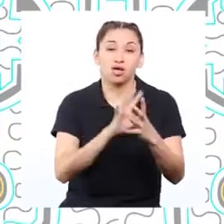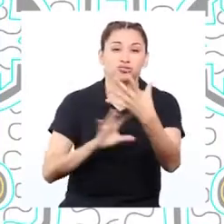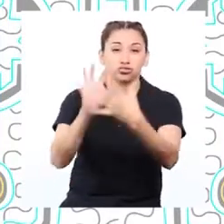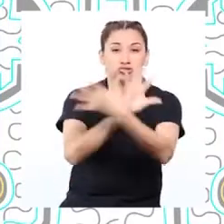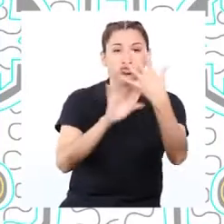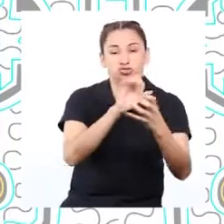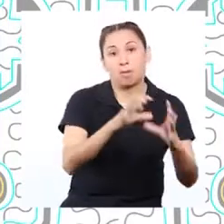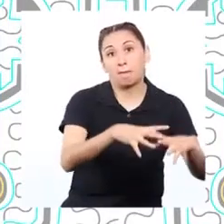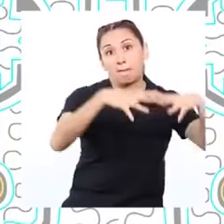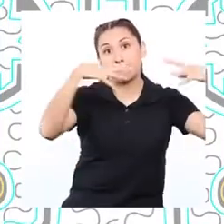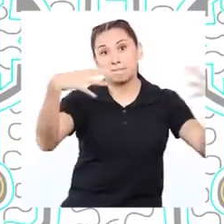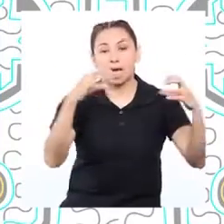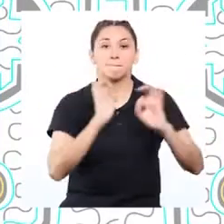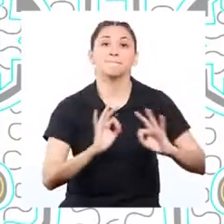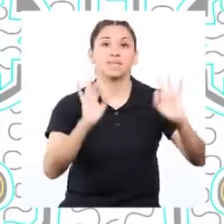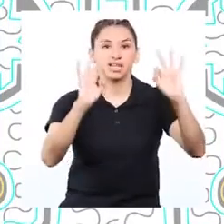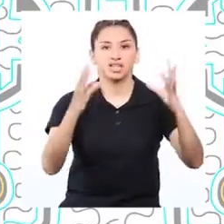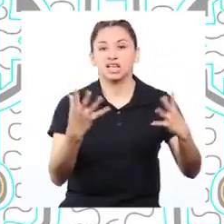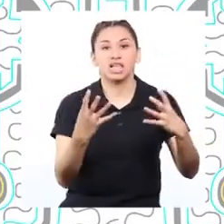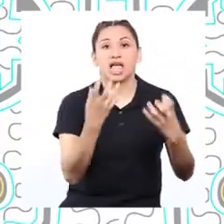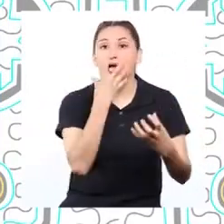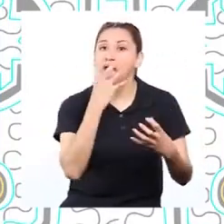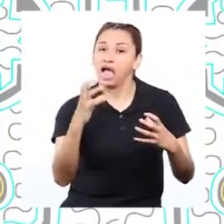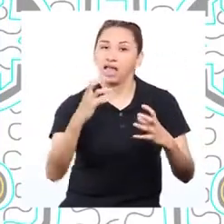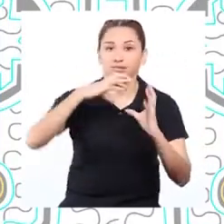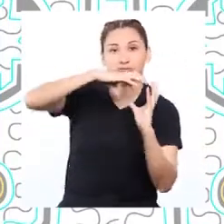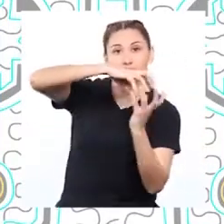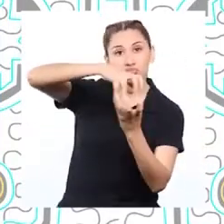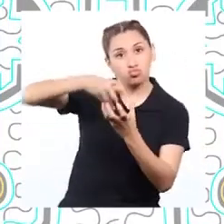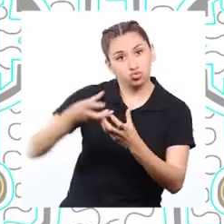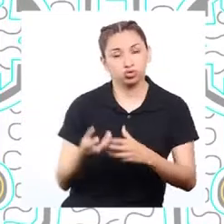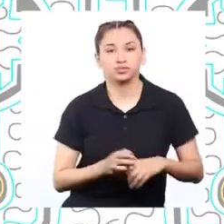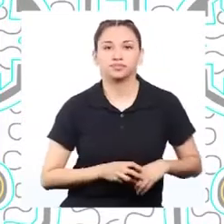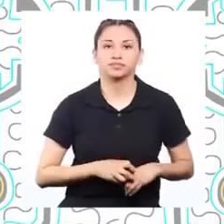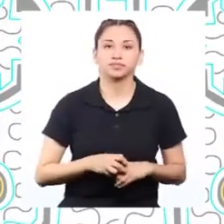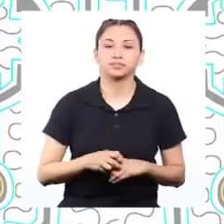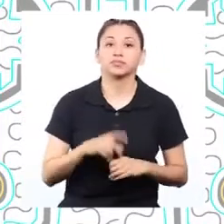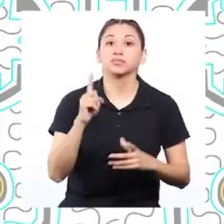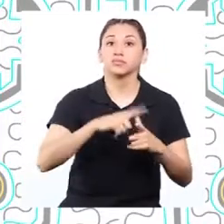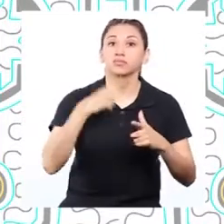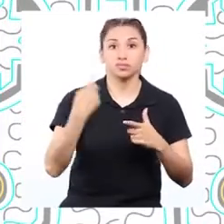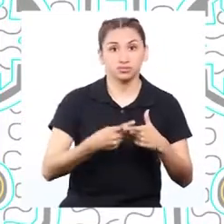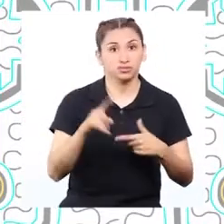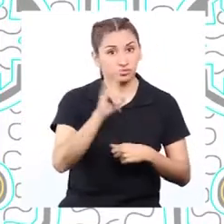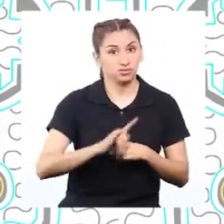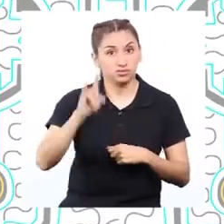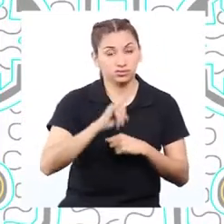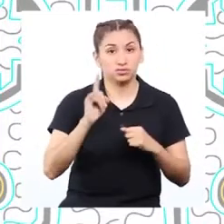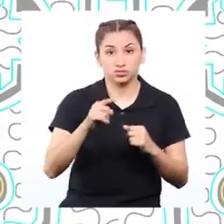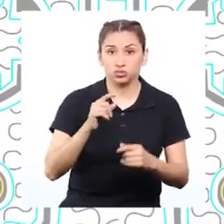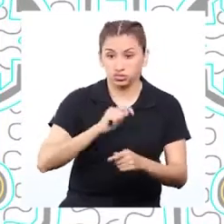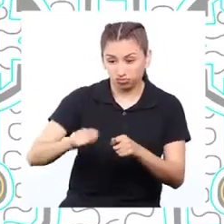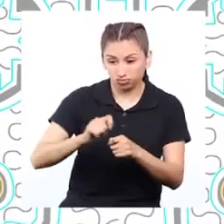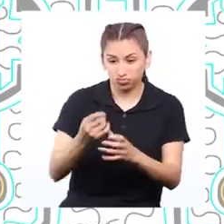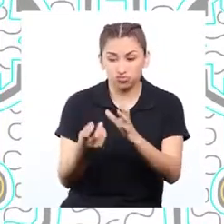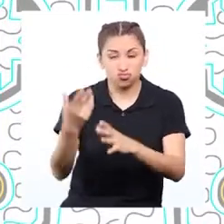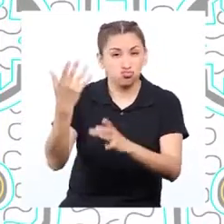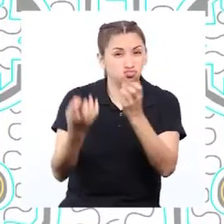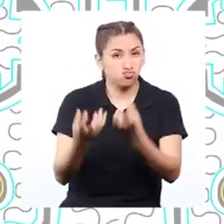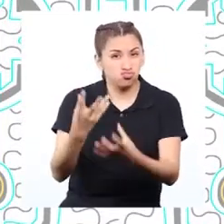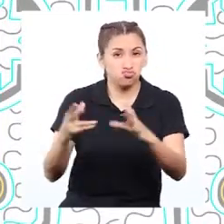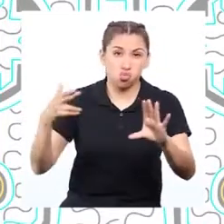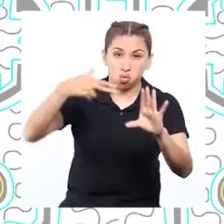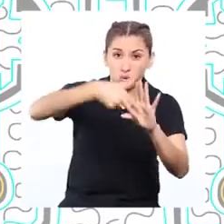invernadero, lo que a su vez trae como consecuencia el calentamiento global. Entonces, el uso de combustibles fósiles le ha